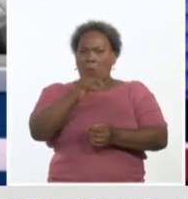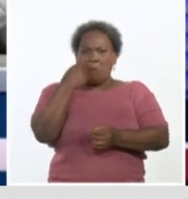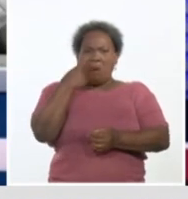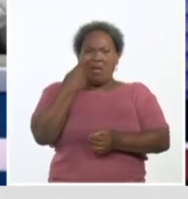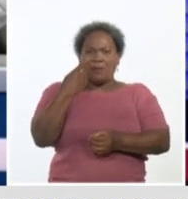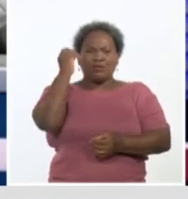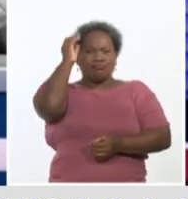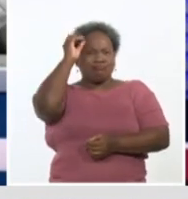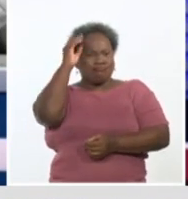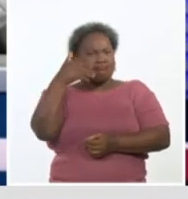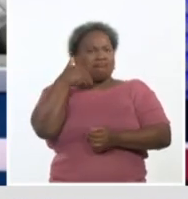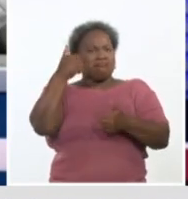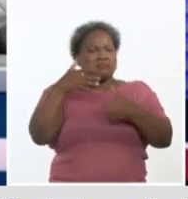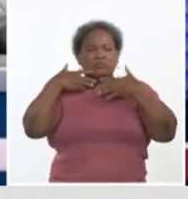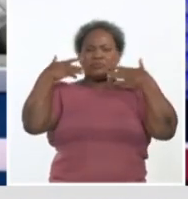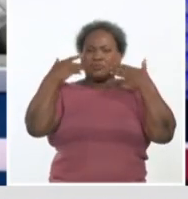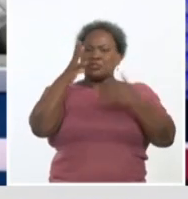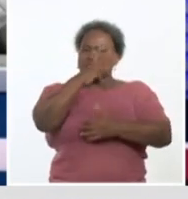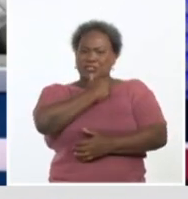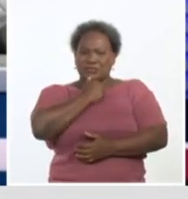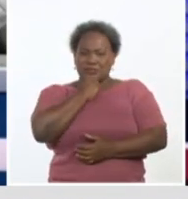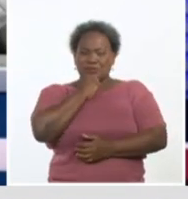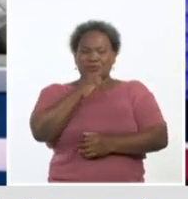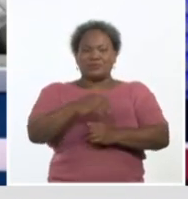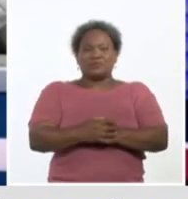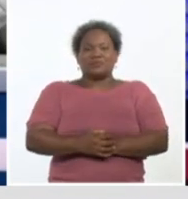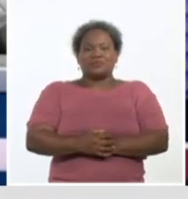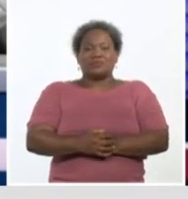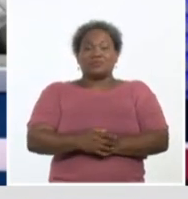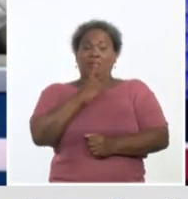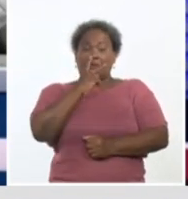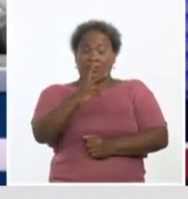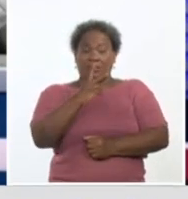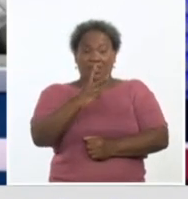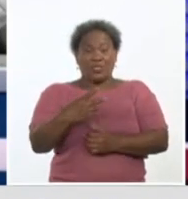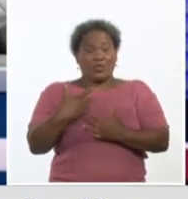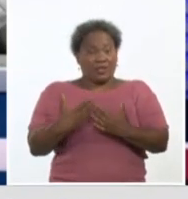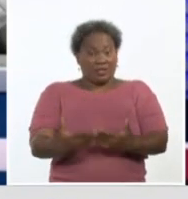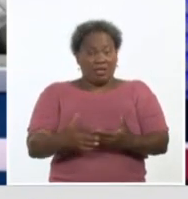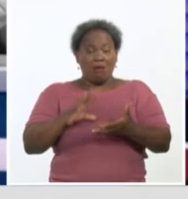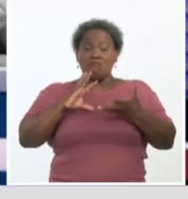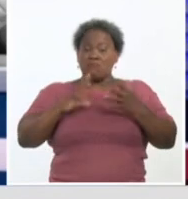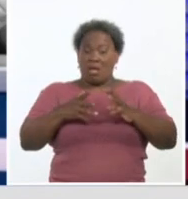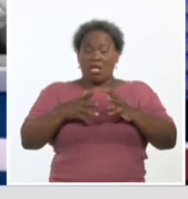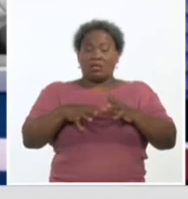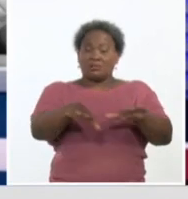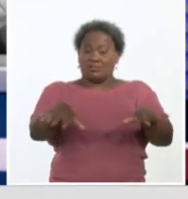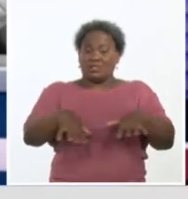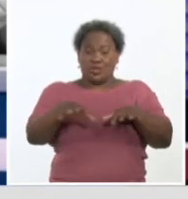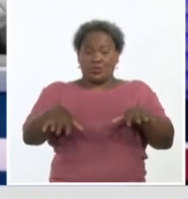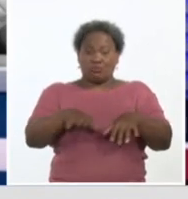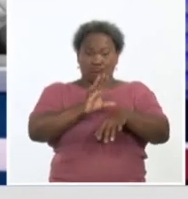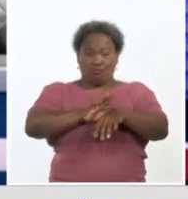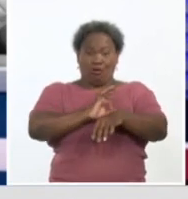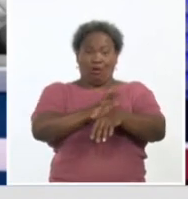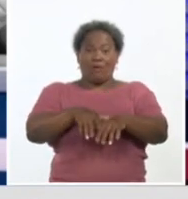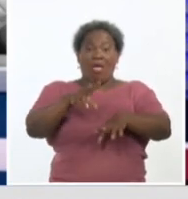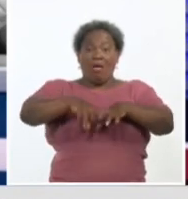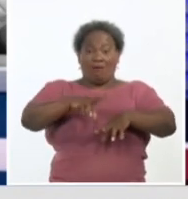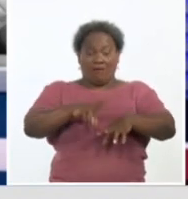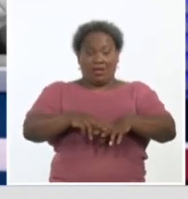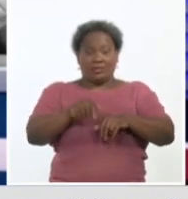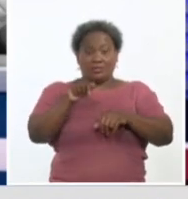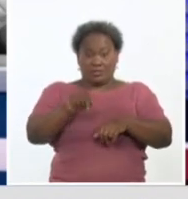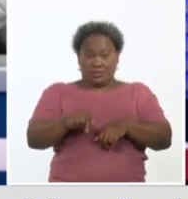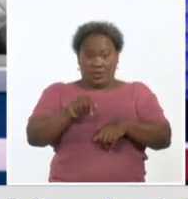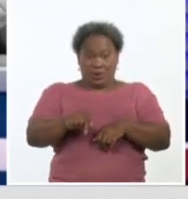sanitaria por la capital del país, atendiendo a la complicada situación epidemiológica en La Habana. Ahora bien,